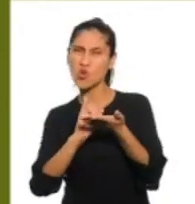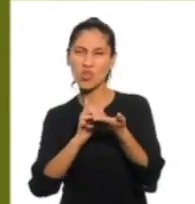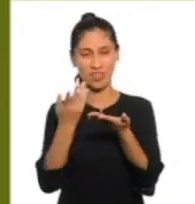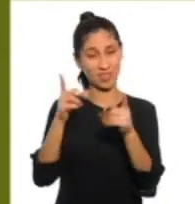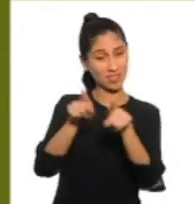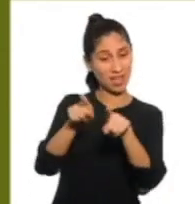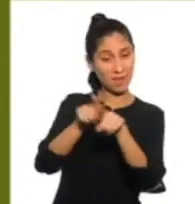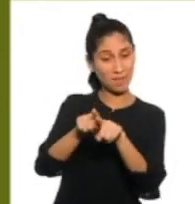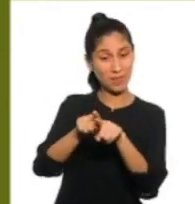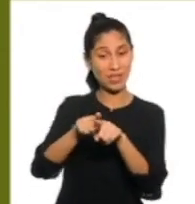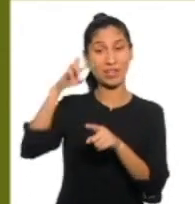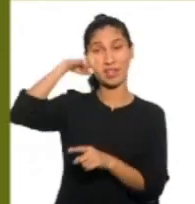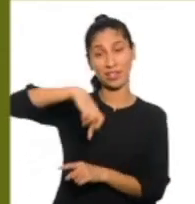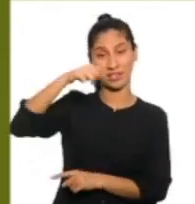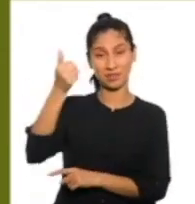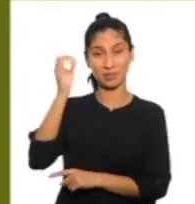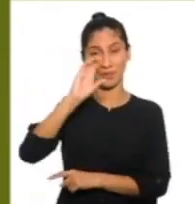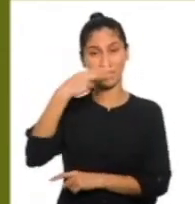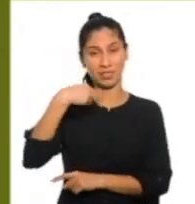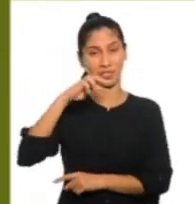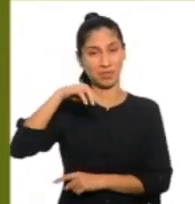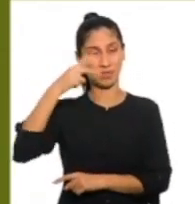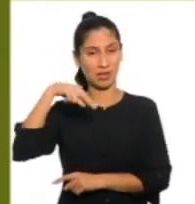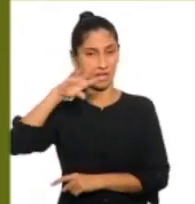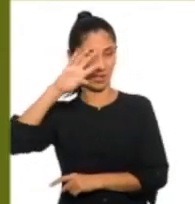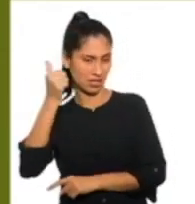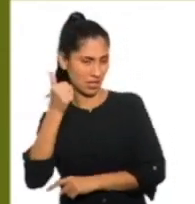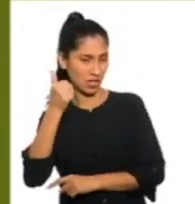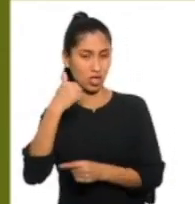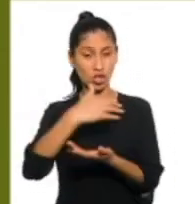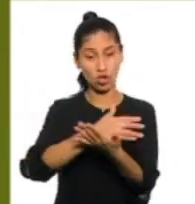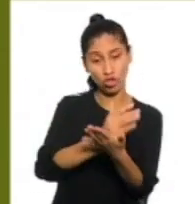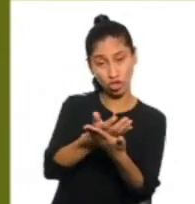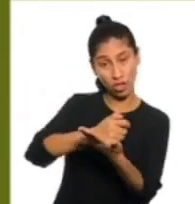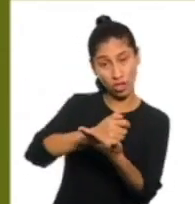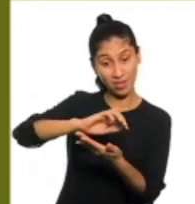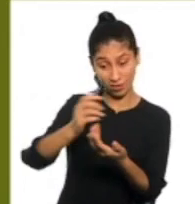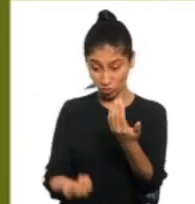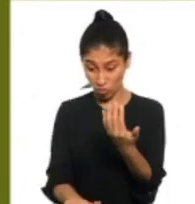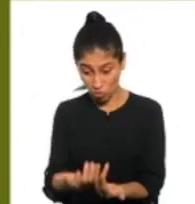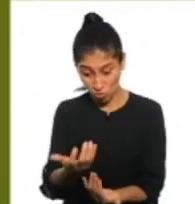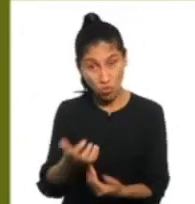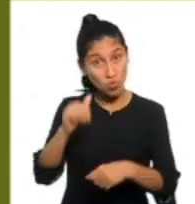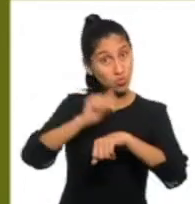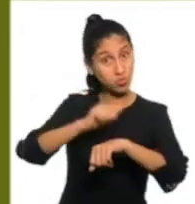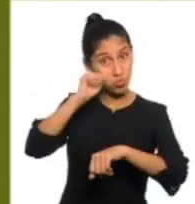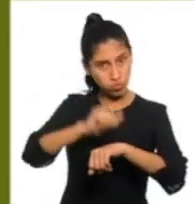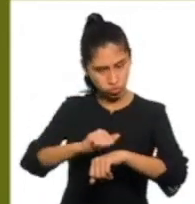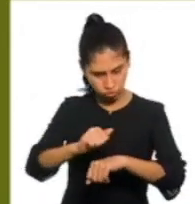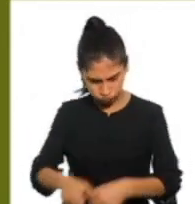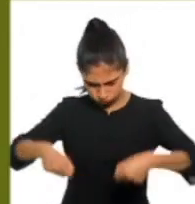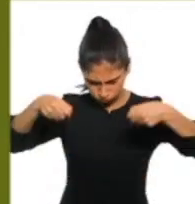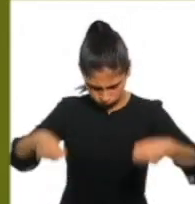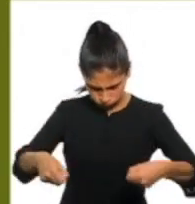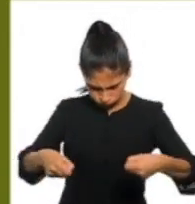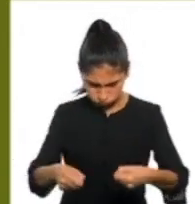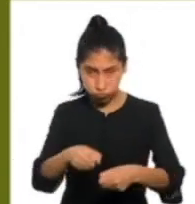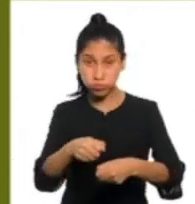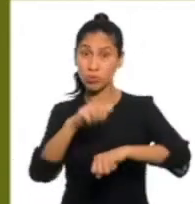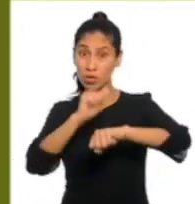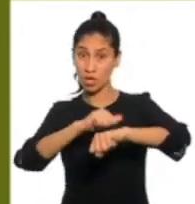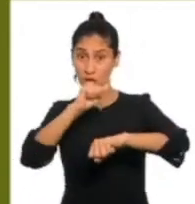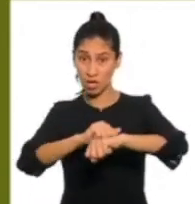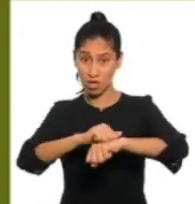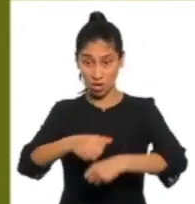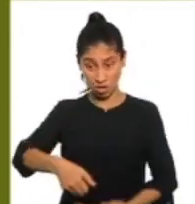olvidar la Pachamanca. Cocinada con piedras calientes y está hecha debajo